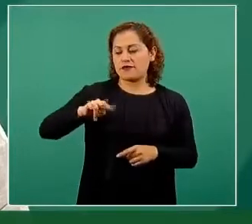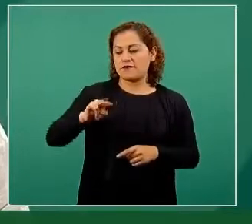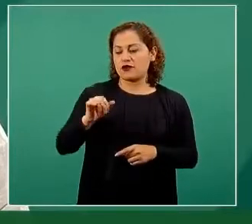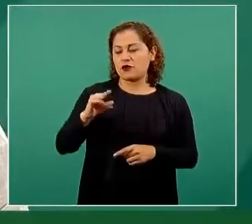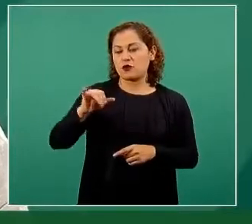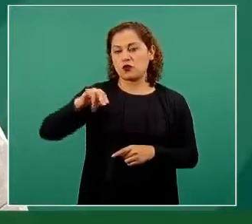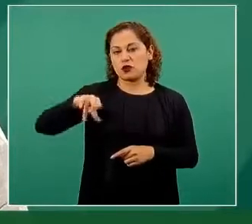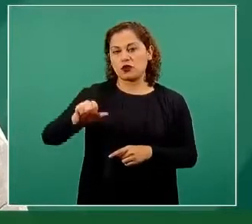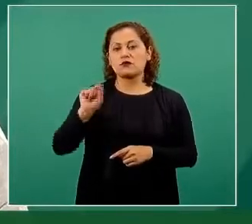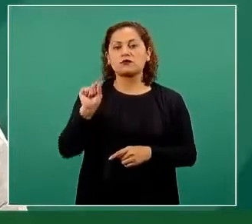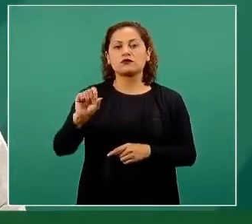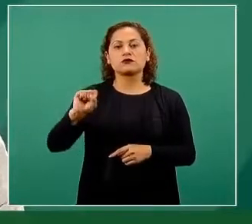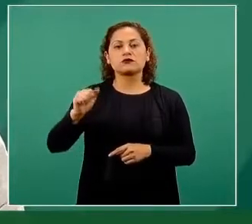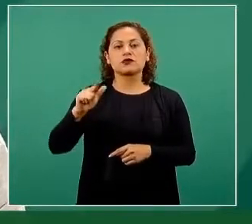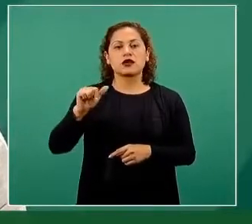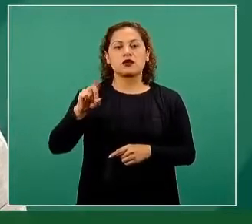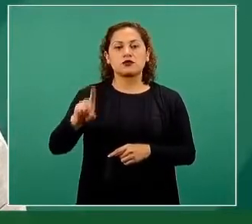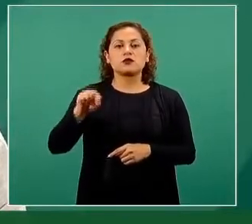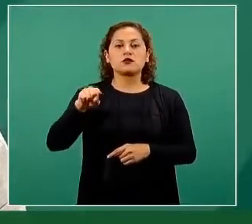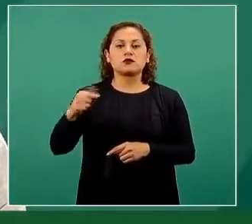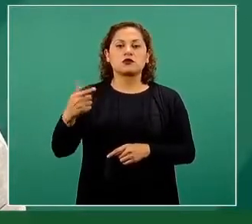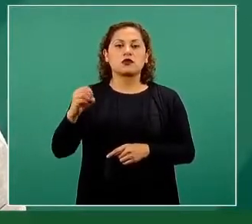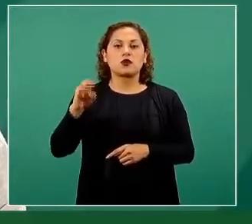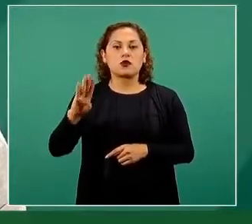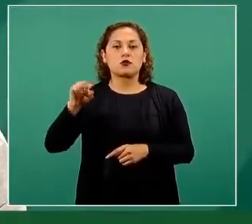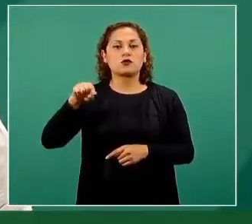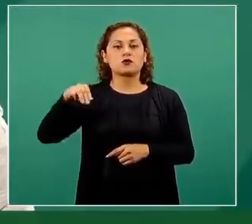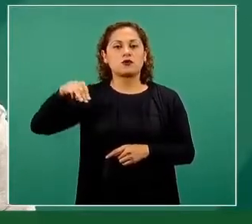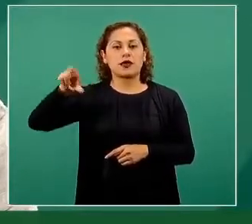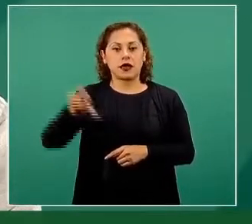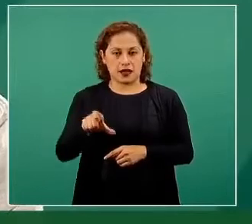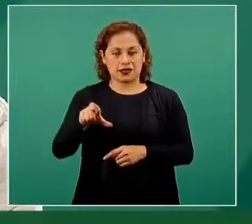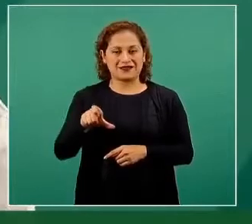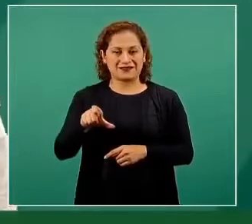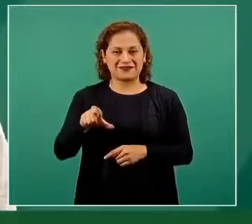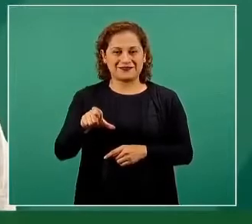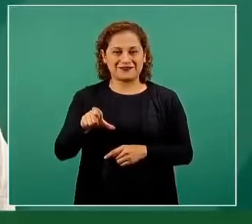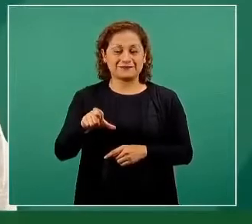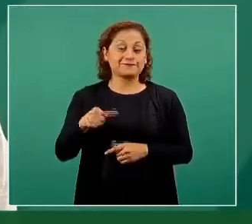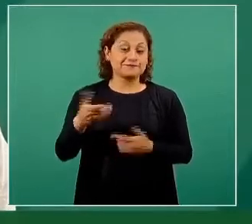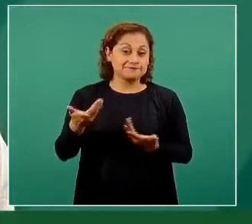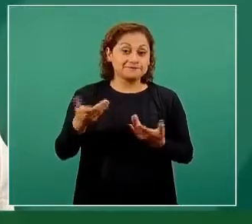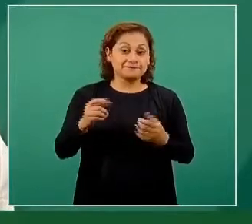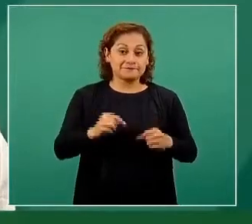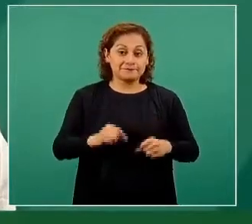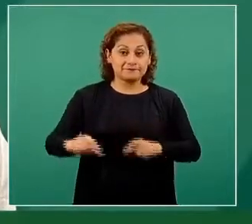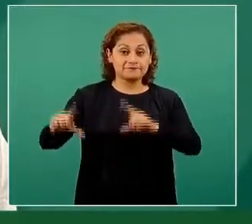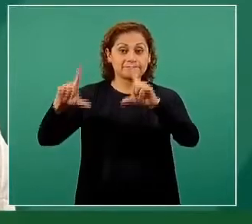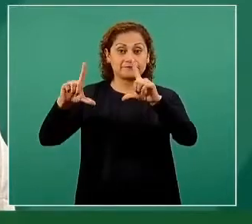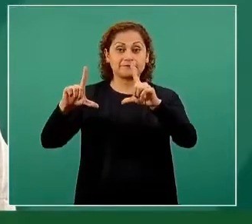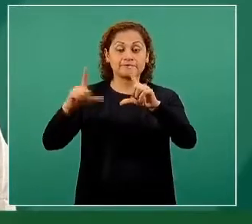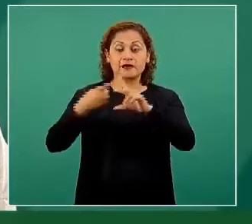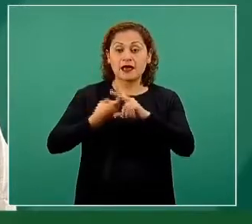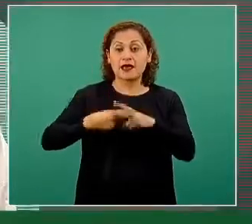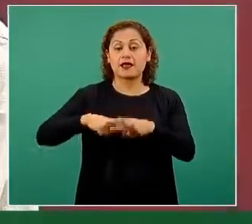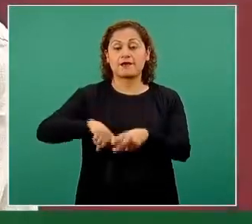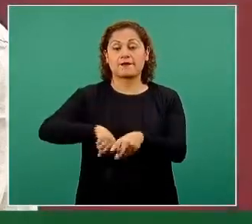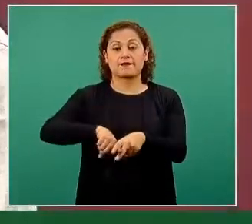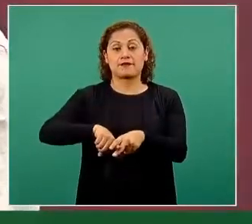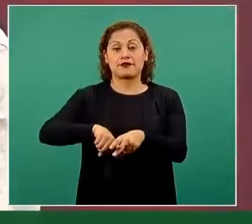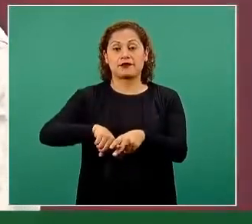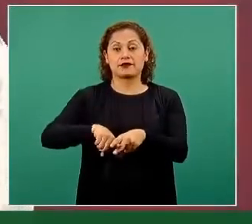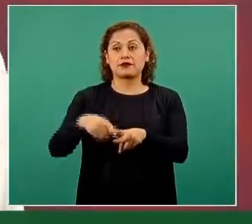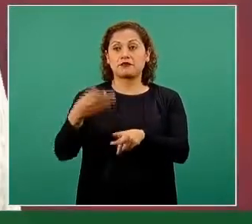.gov.mx, aunque la fecha de apertura de la vacuna estaba programada al inicio del